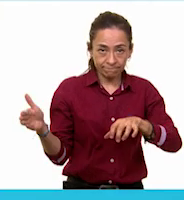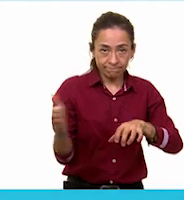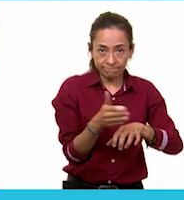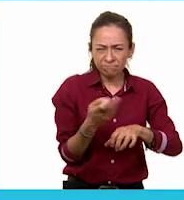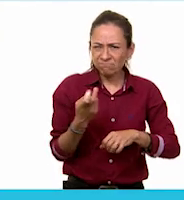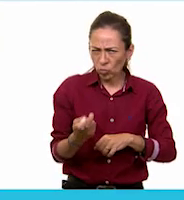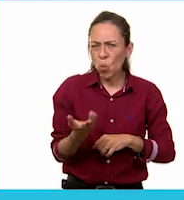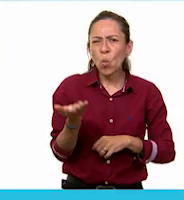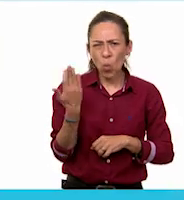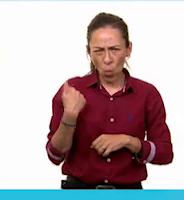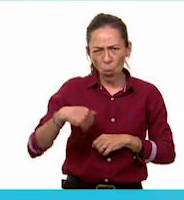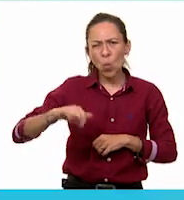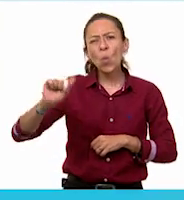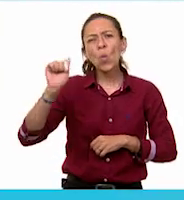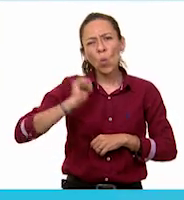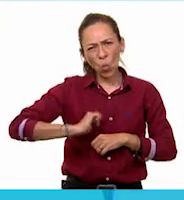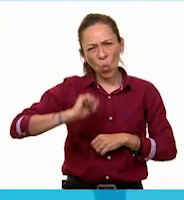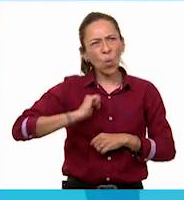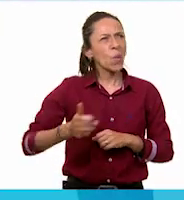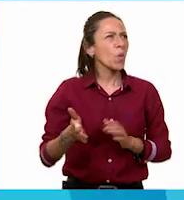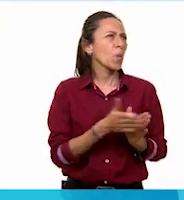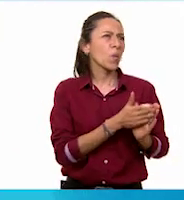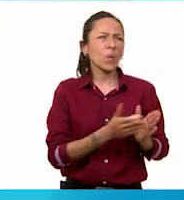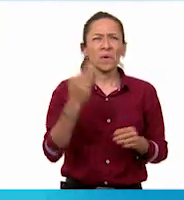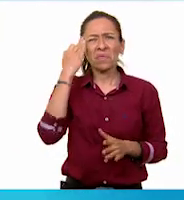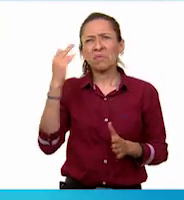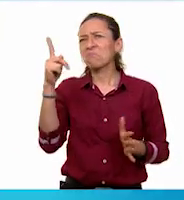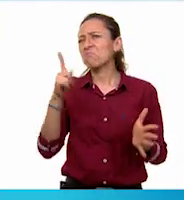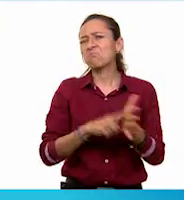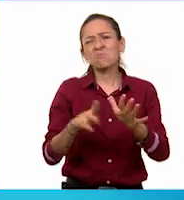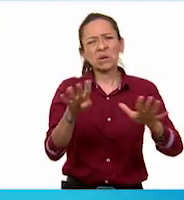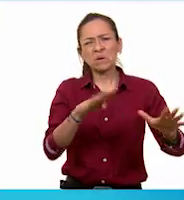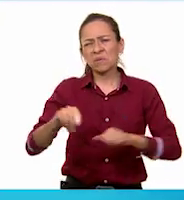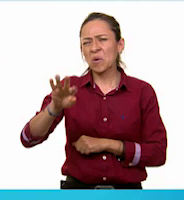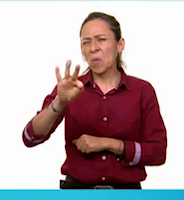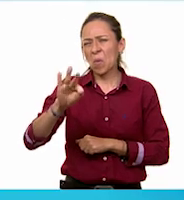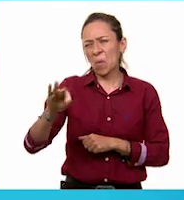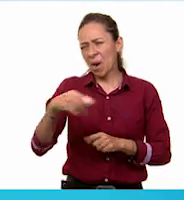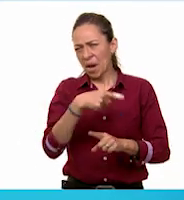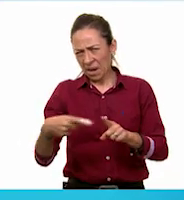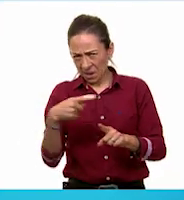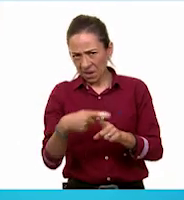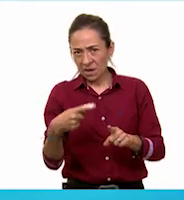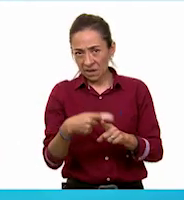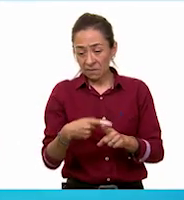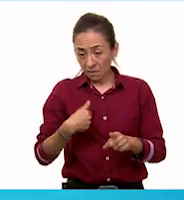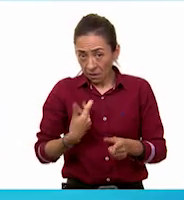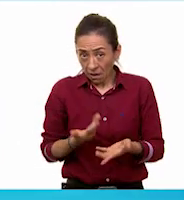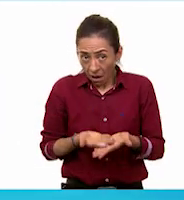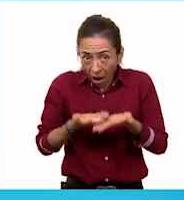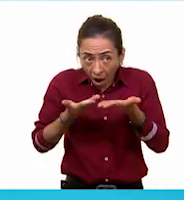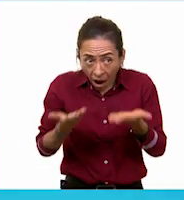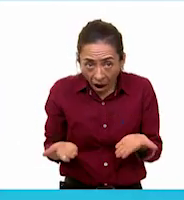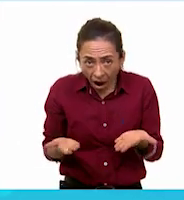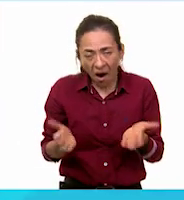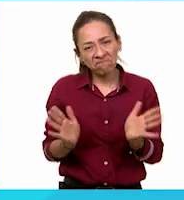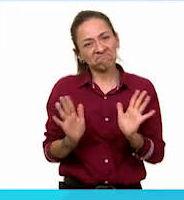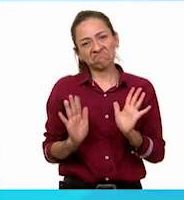antes se escribía a mediados de los cuarenta. Ya no se pueden encontrar muchas maquinitas.